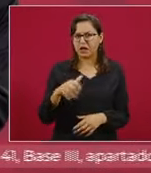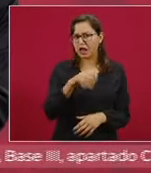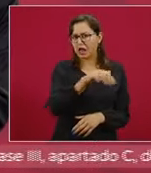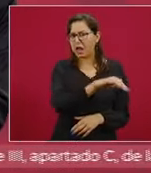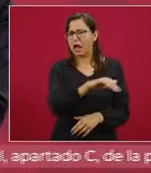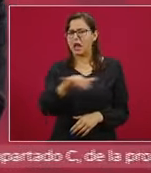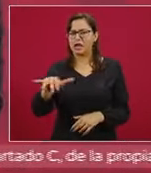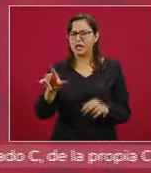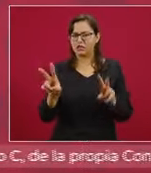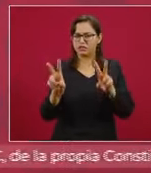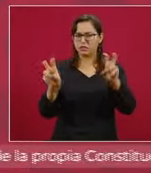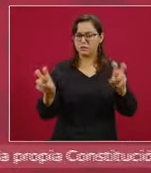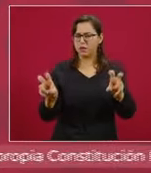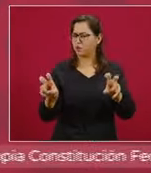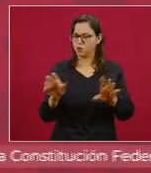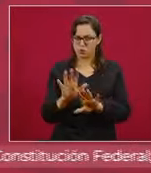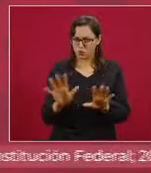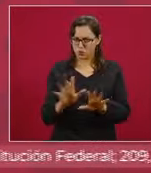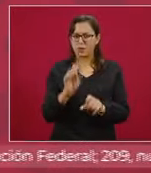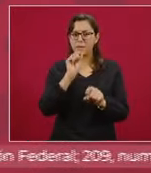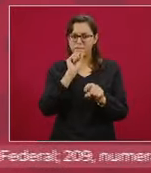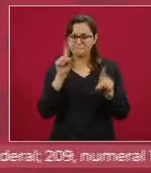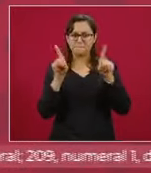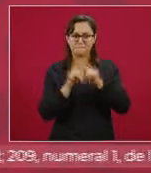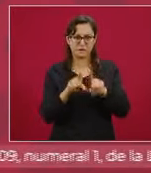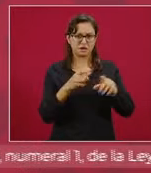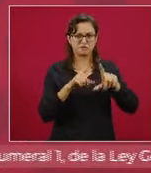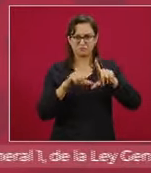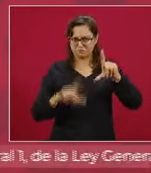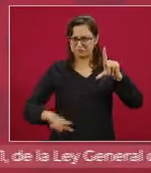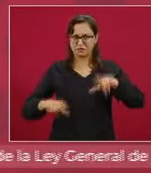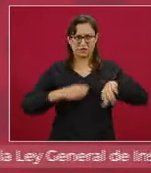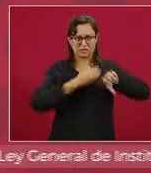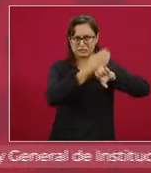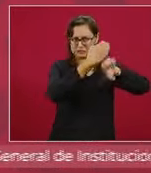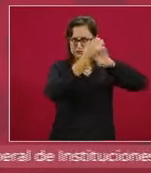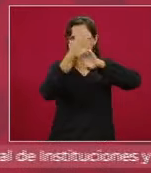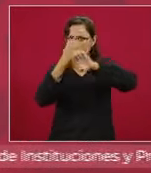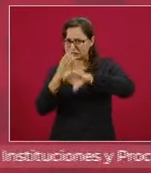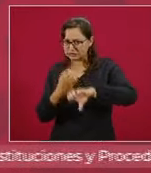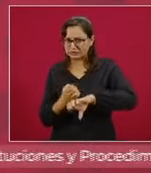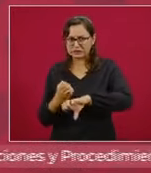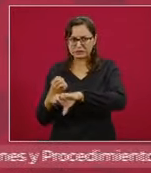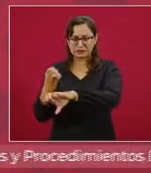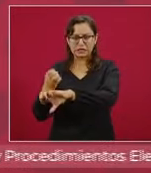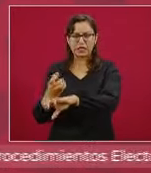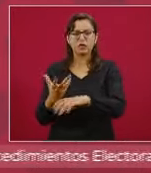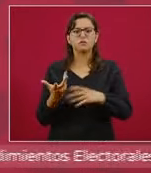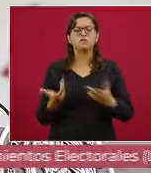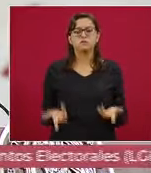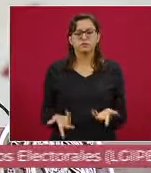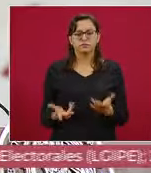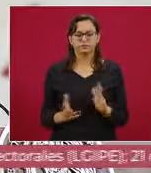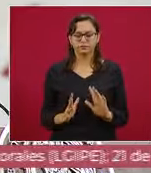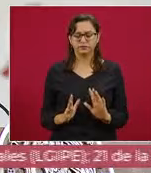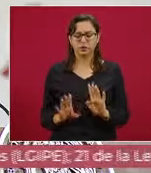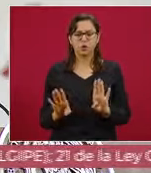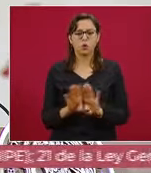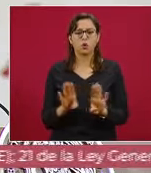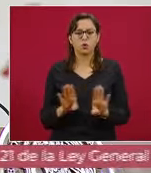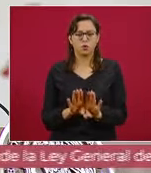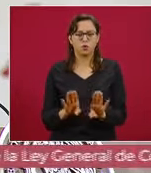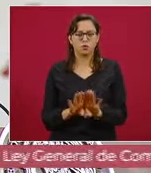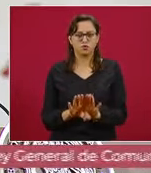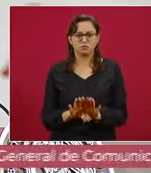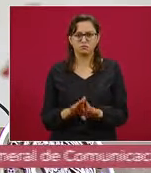también en los estados, cómo va cada